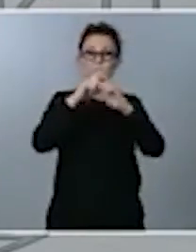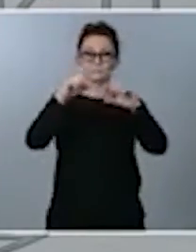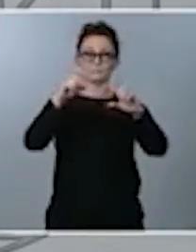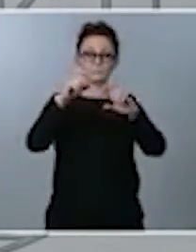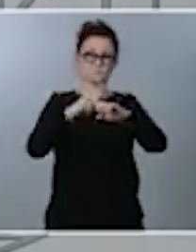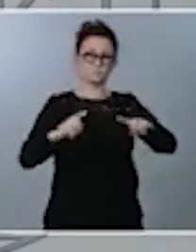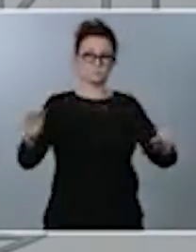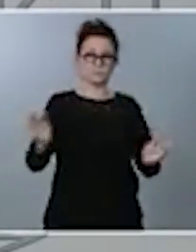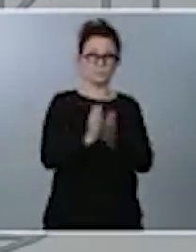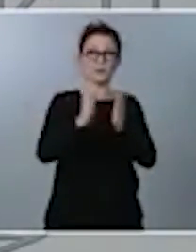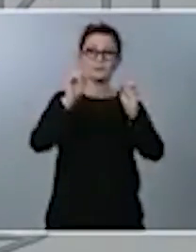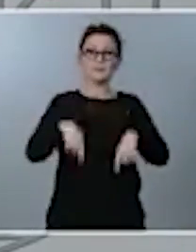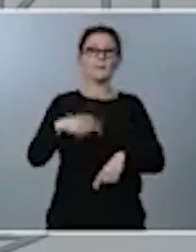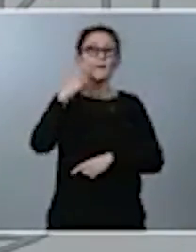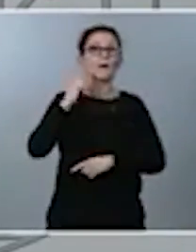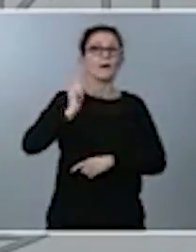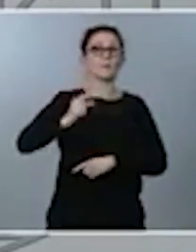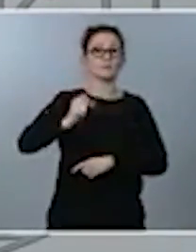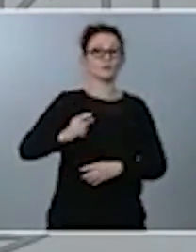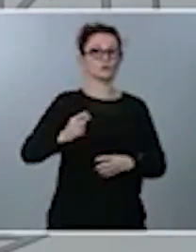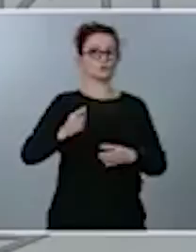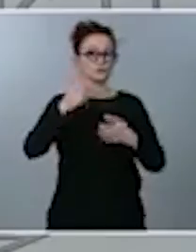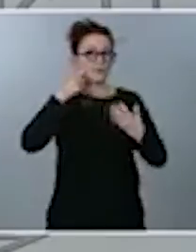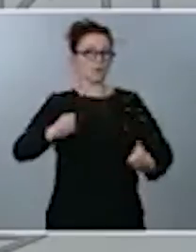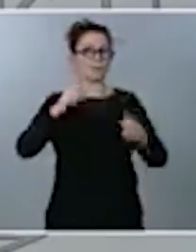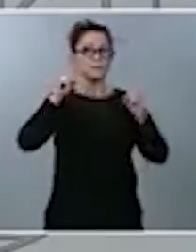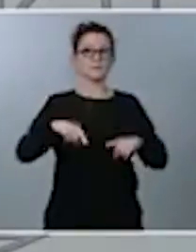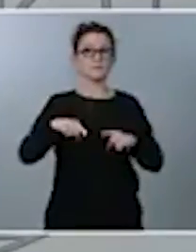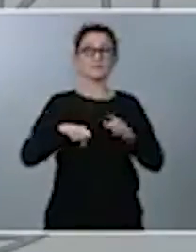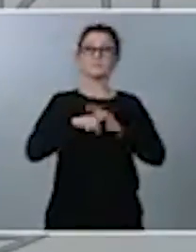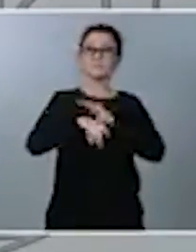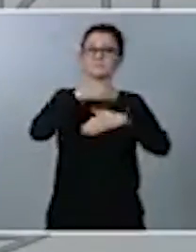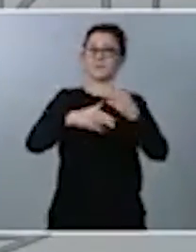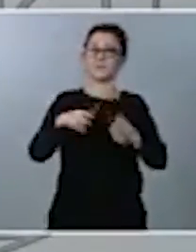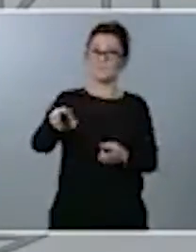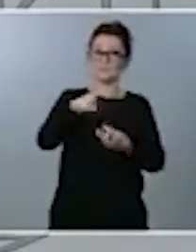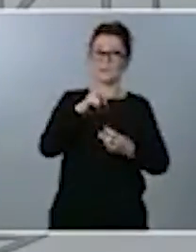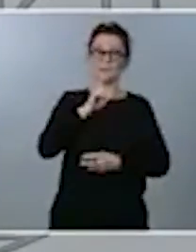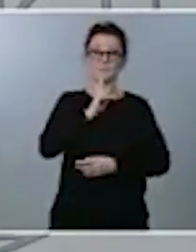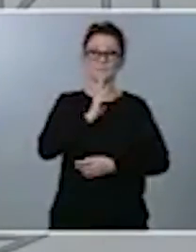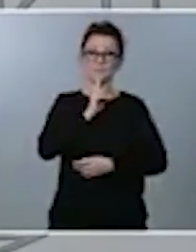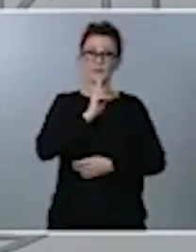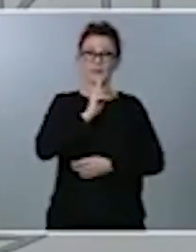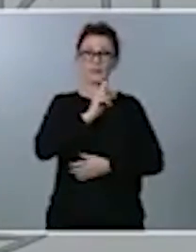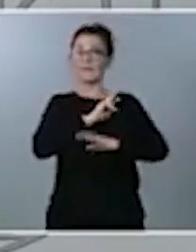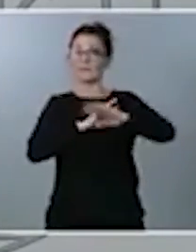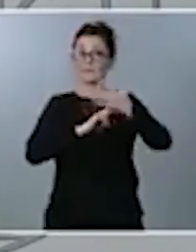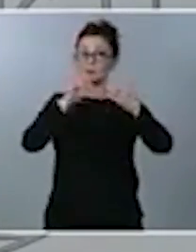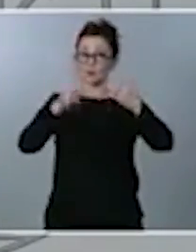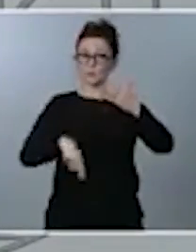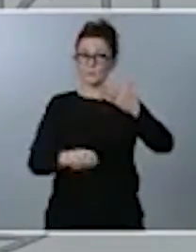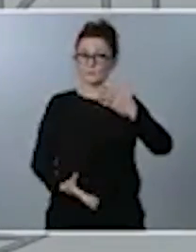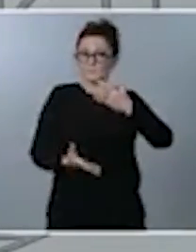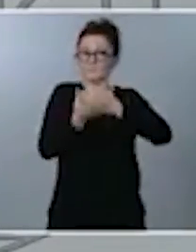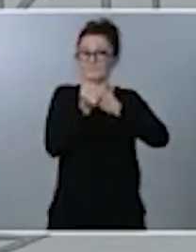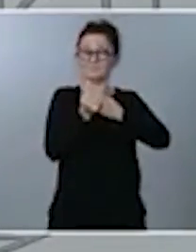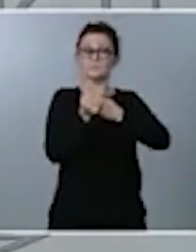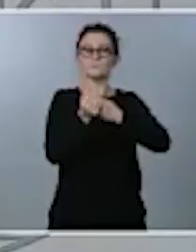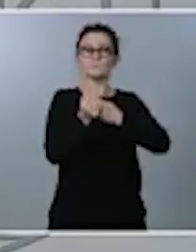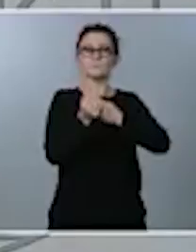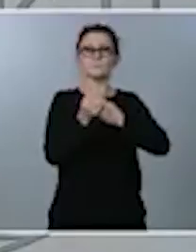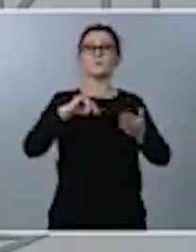cuarto, avanzar en fiscalidad verde y quinto, comprensivo de todos los anteriores, adecuar el sistema